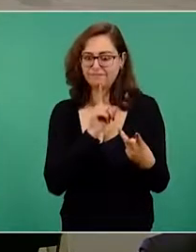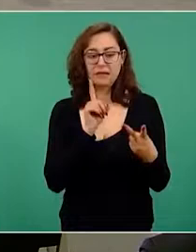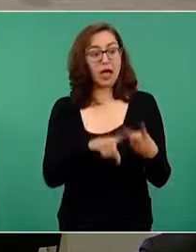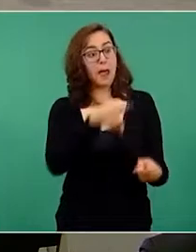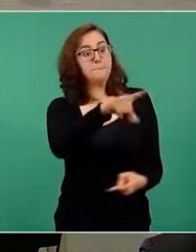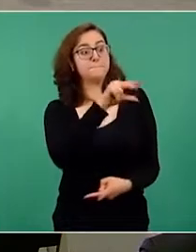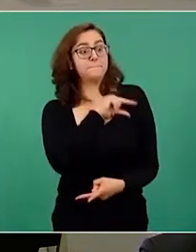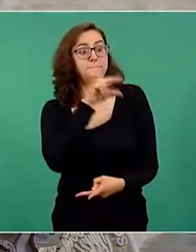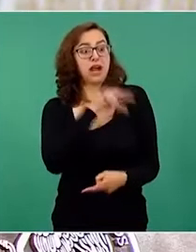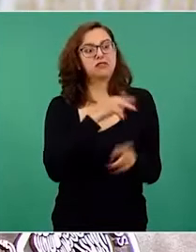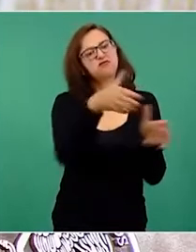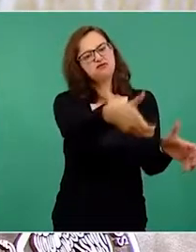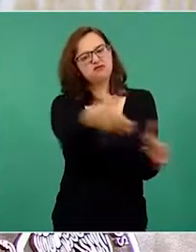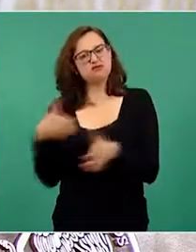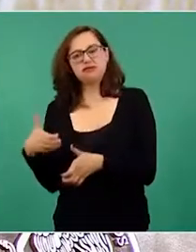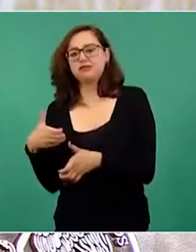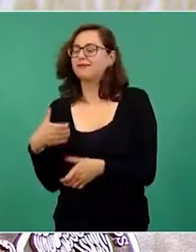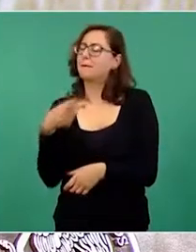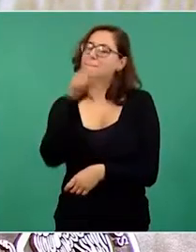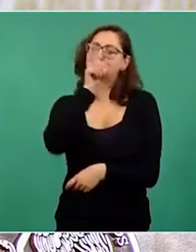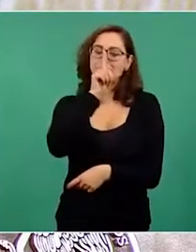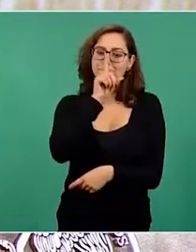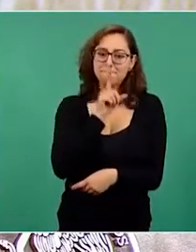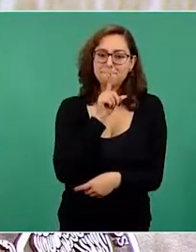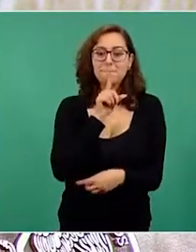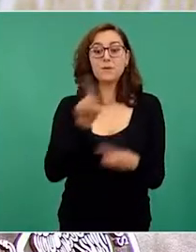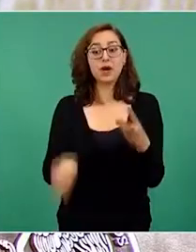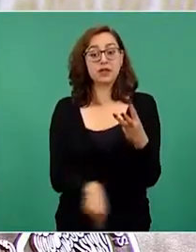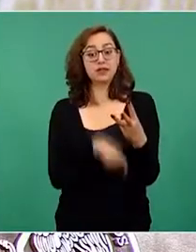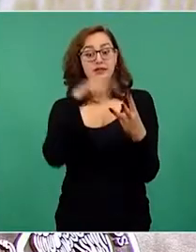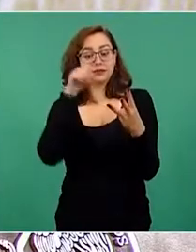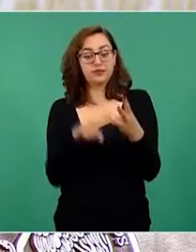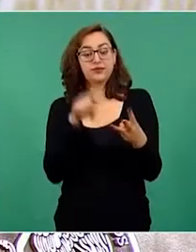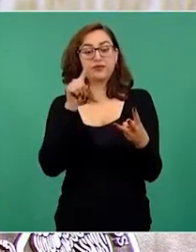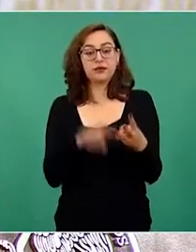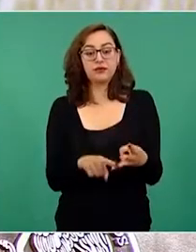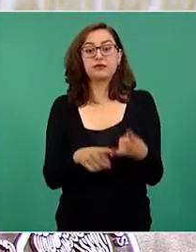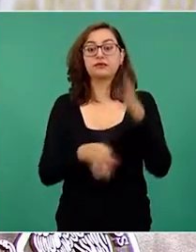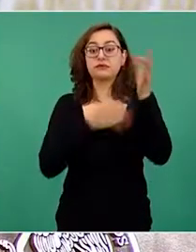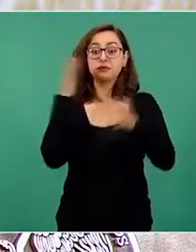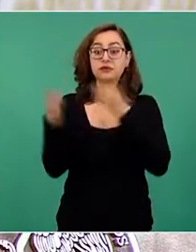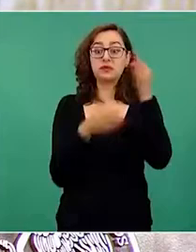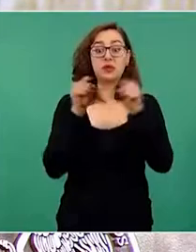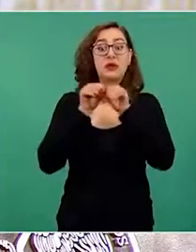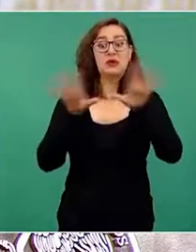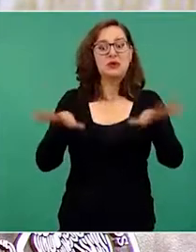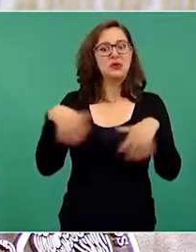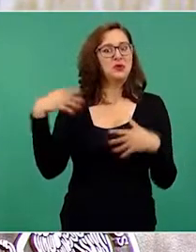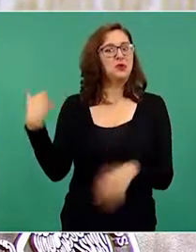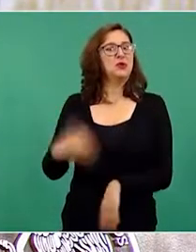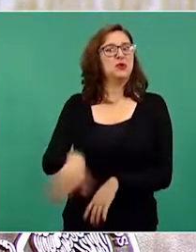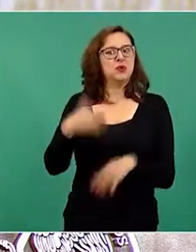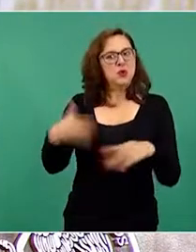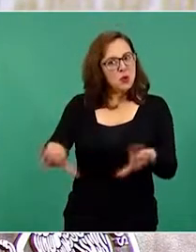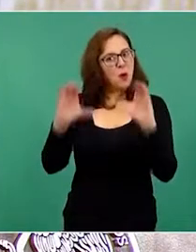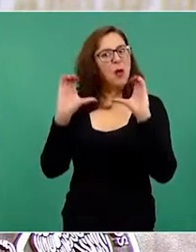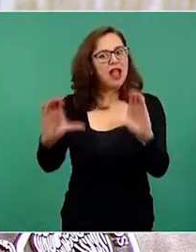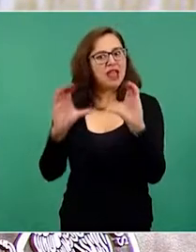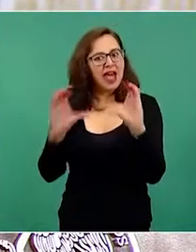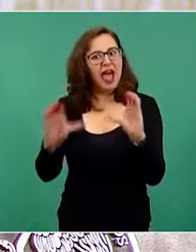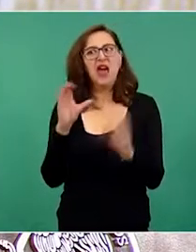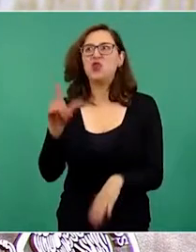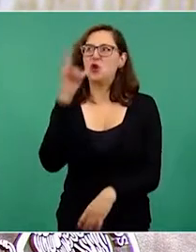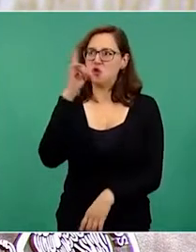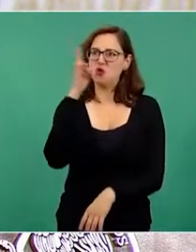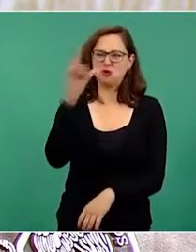privados, lo cual es falso. Y hasta montando una campaña de miedo que va a subir las tarifas eléctricas, que